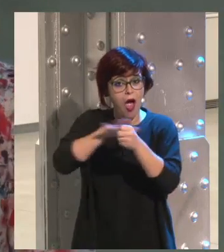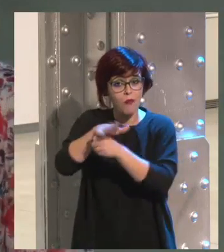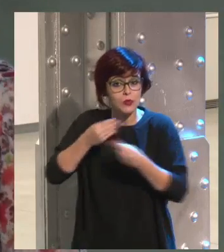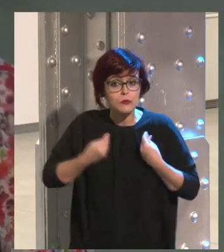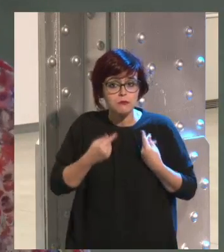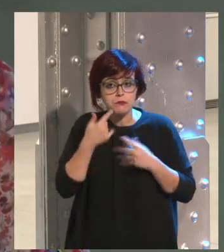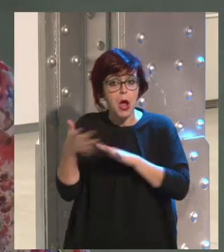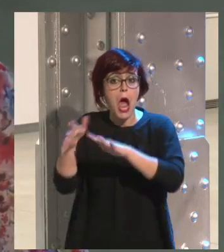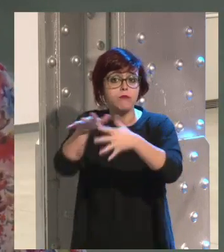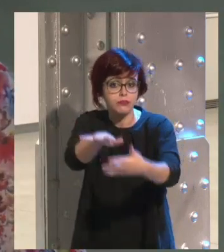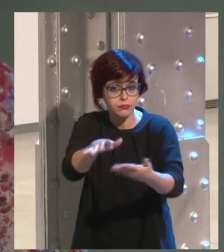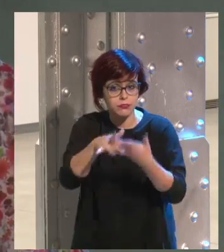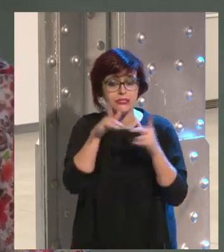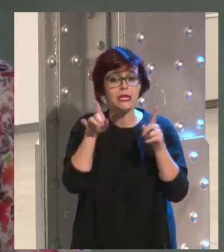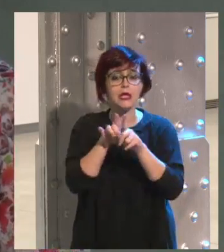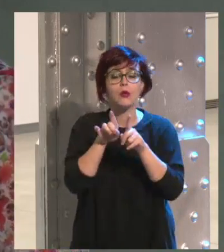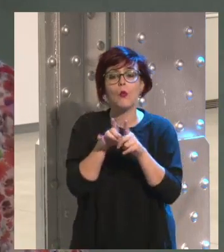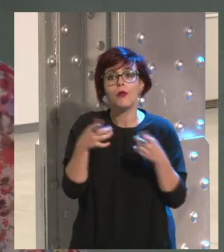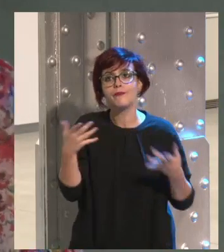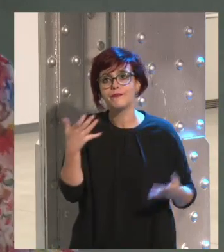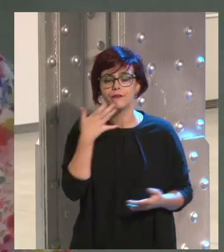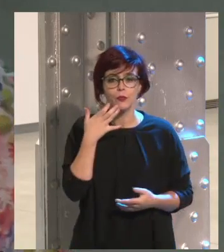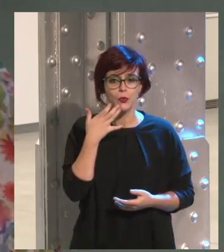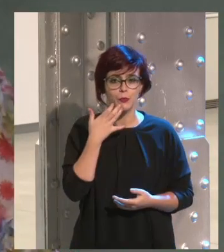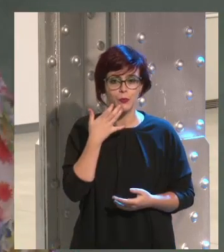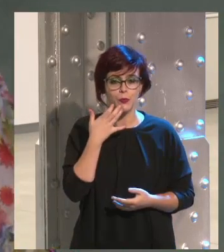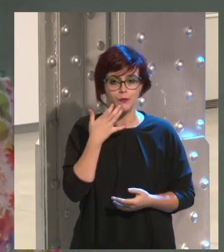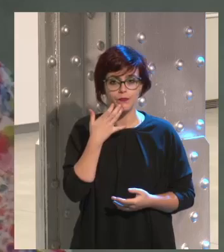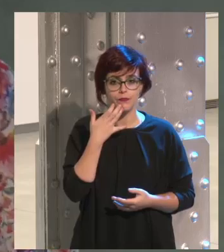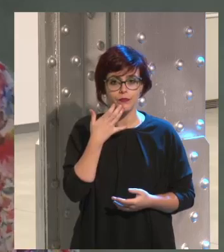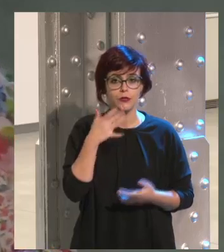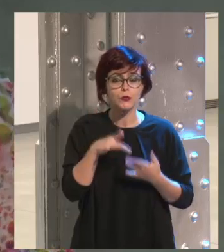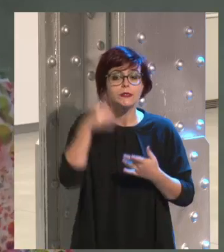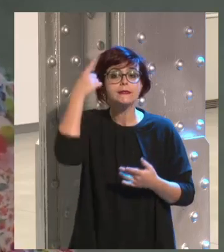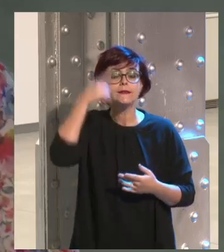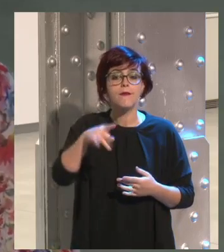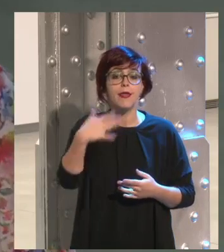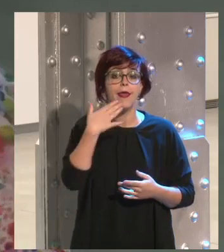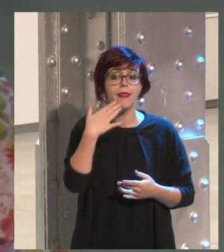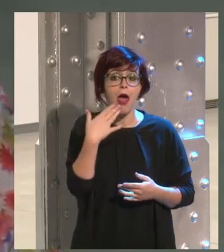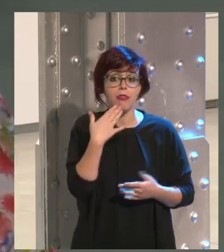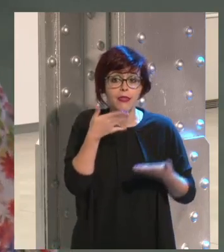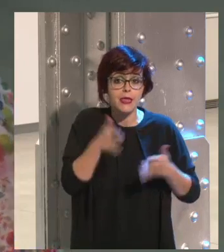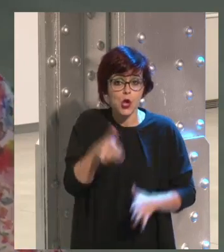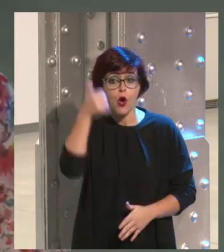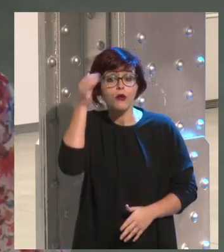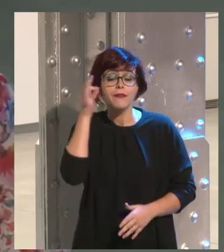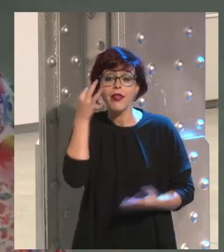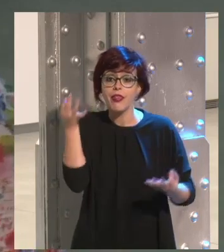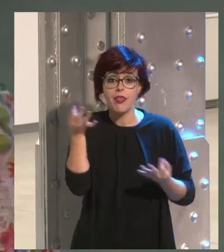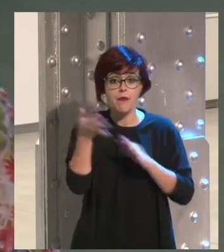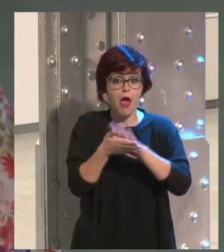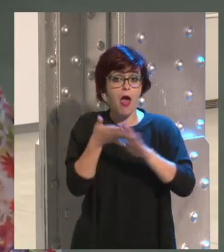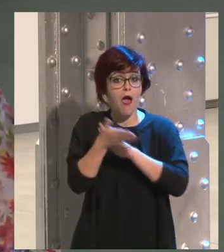vida. decir, igual que se enseña, pues tú entiendes que a una determinada edad, a un hijo o a hija le vas a